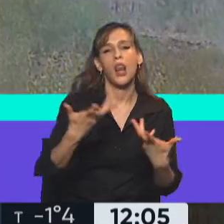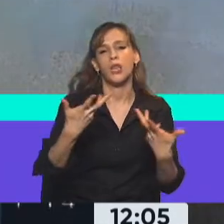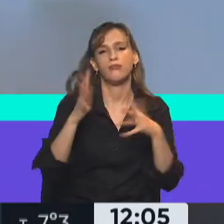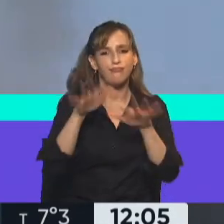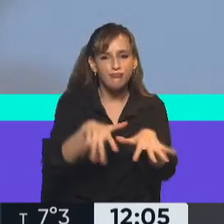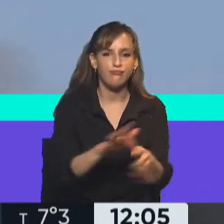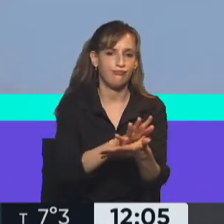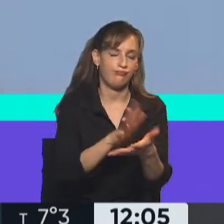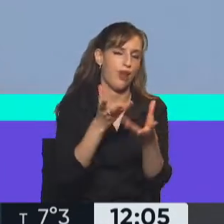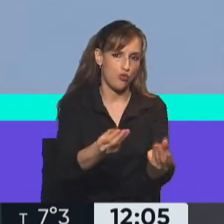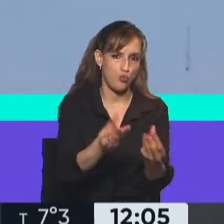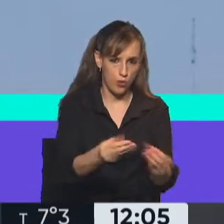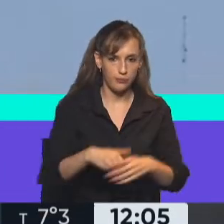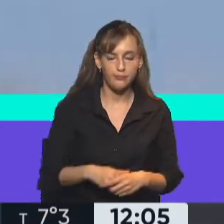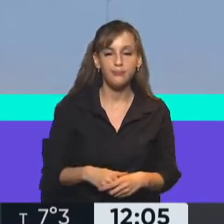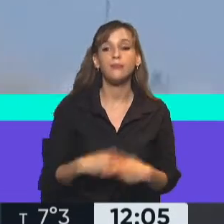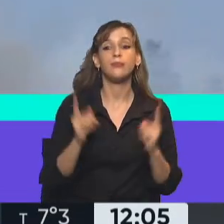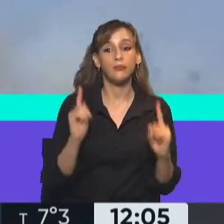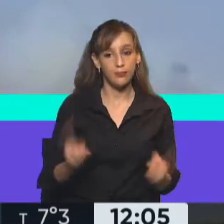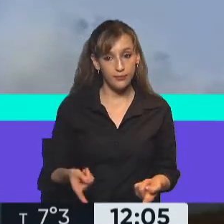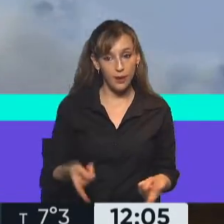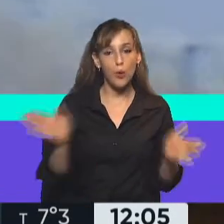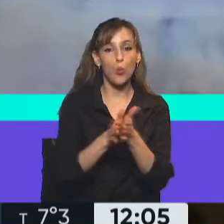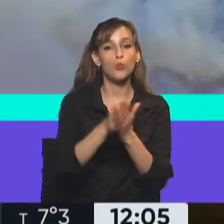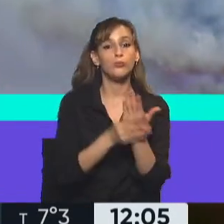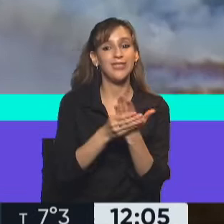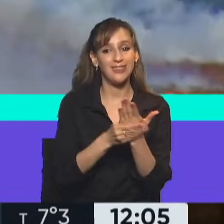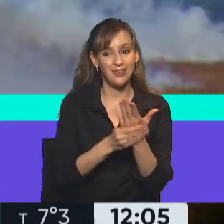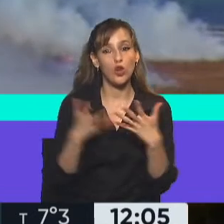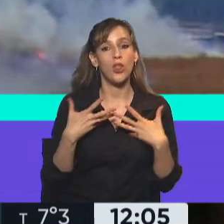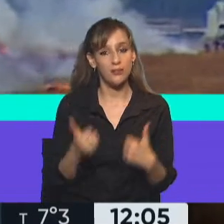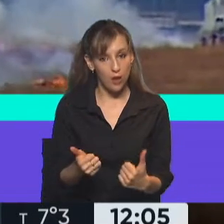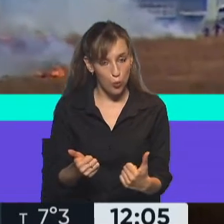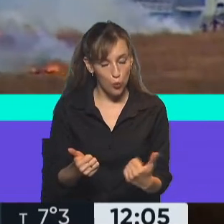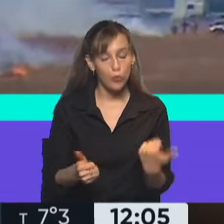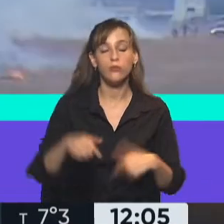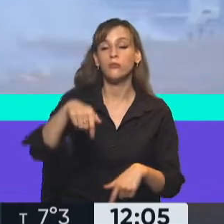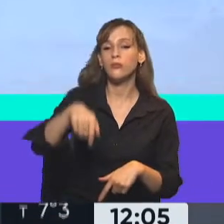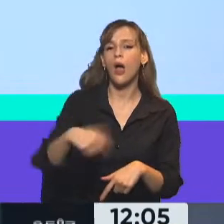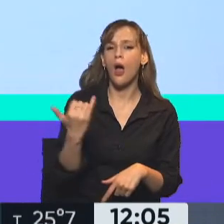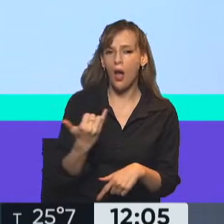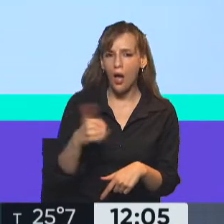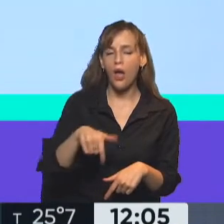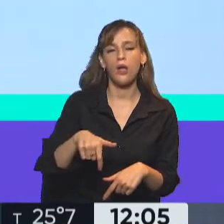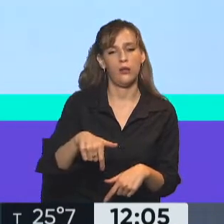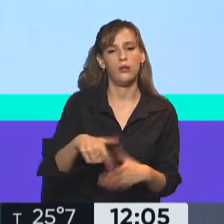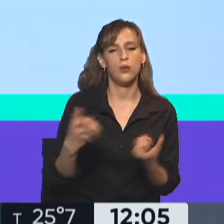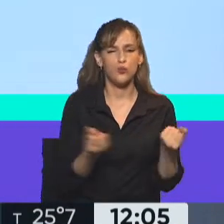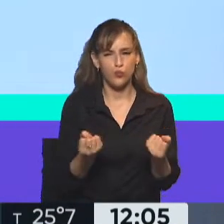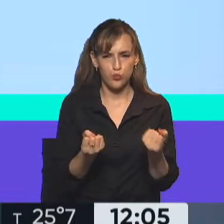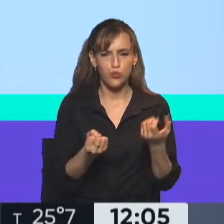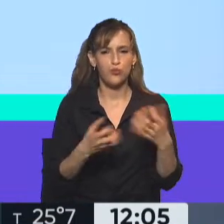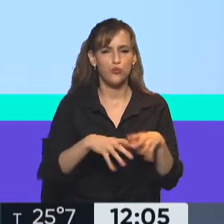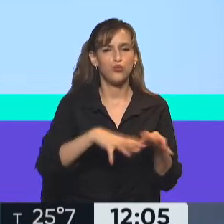Además, junto al Ministerio de Salud y el programa Pro Tenencia, está funcionando una unidad móvil que cuenta con un consultorio,